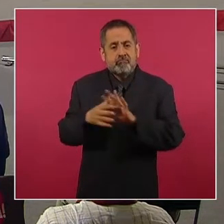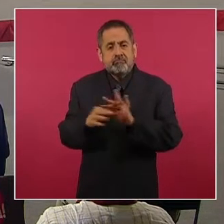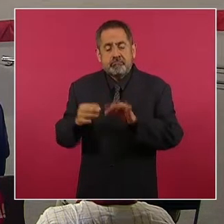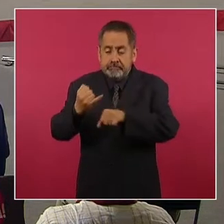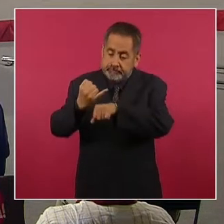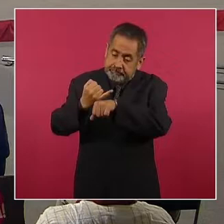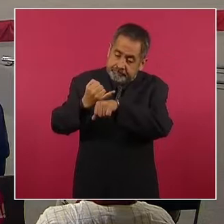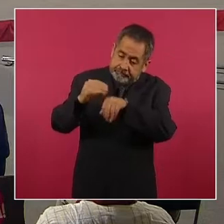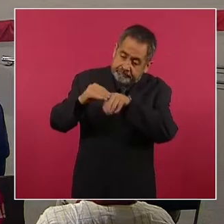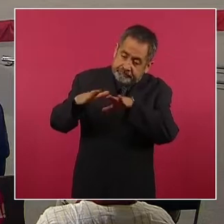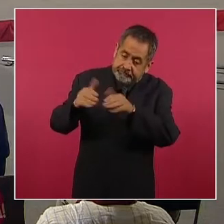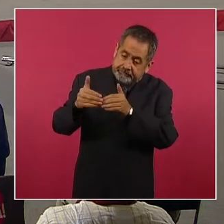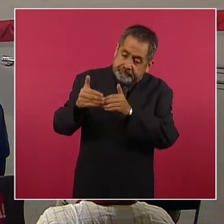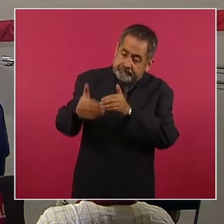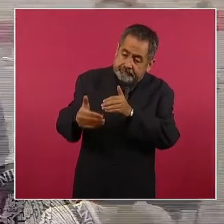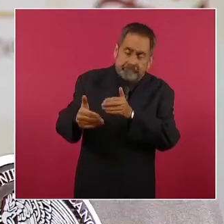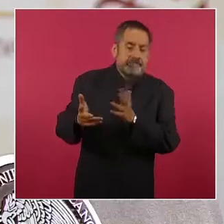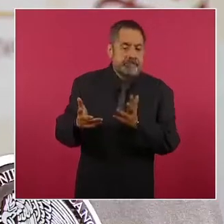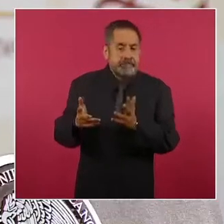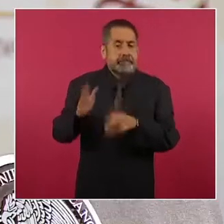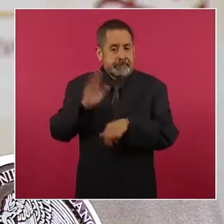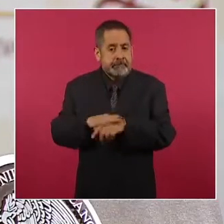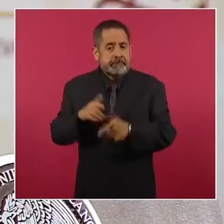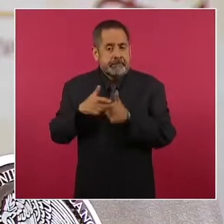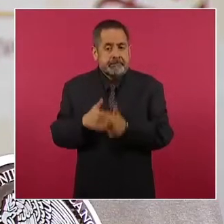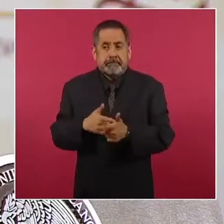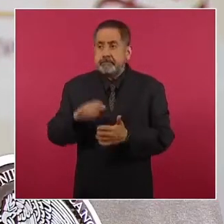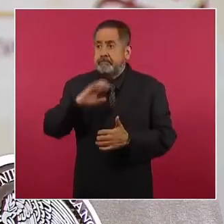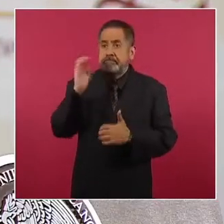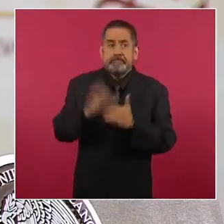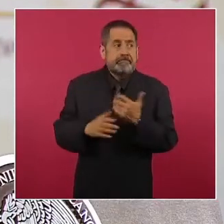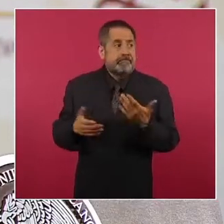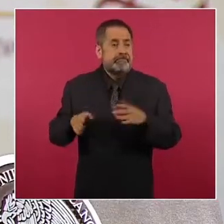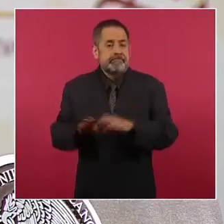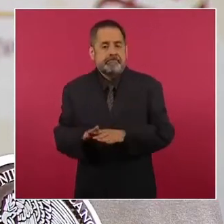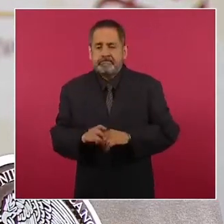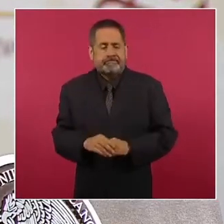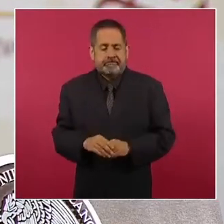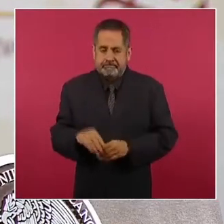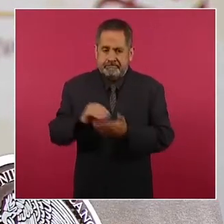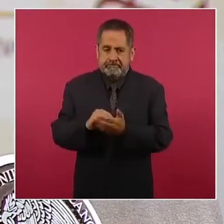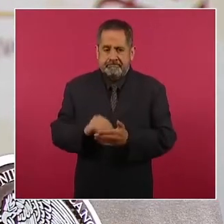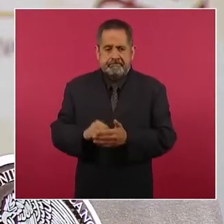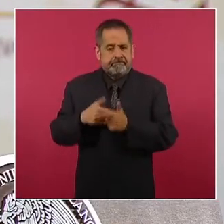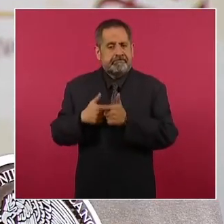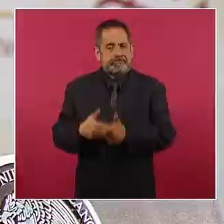informe de avances en el caso. La investigación no está cerrada, continúa.